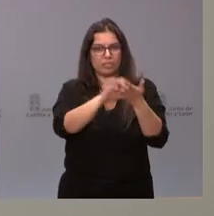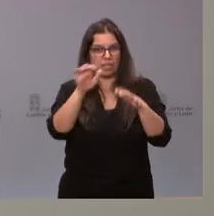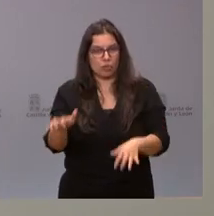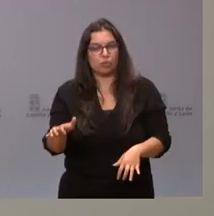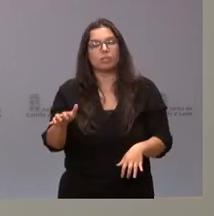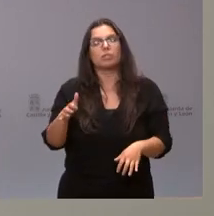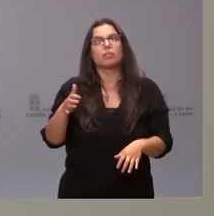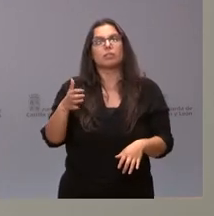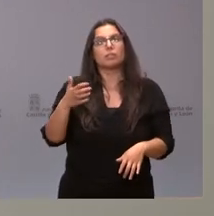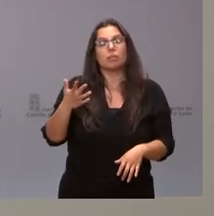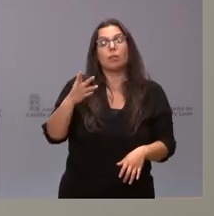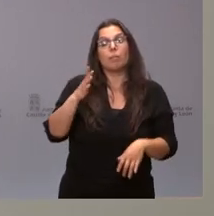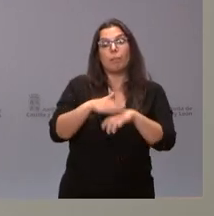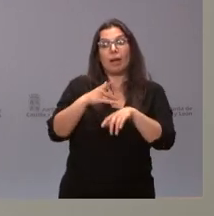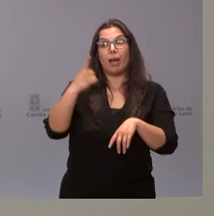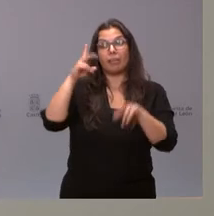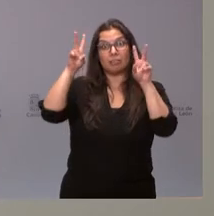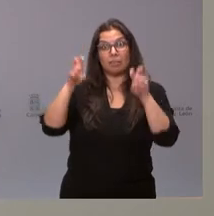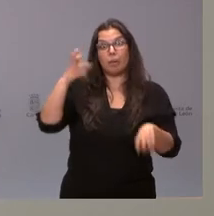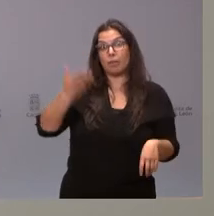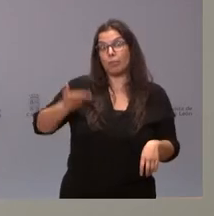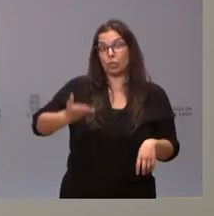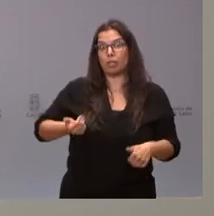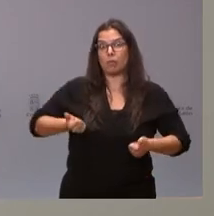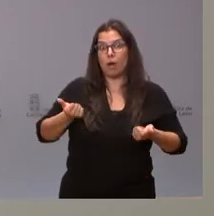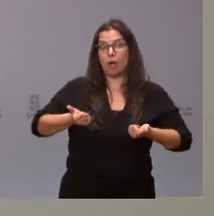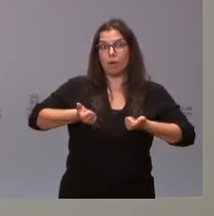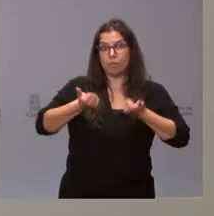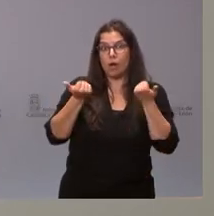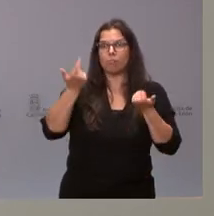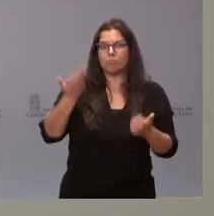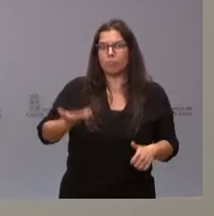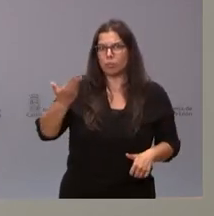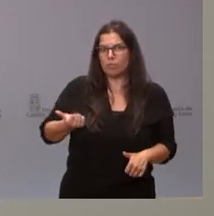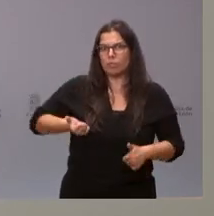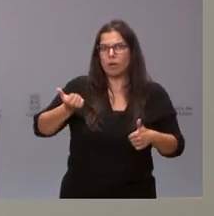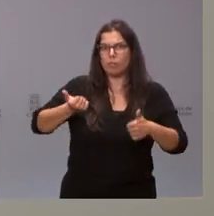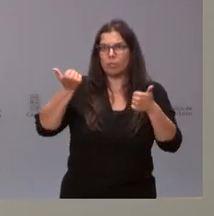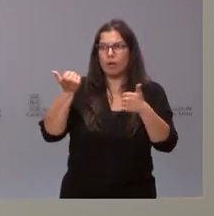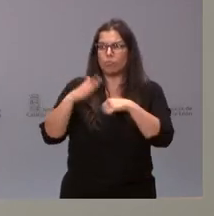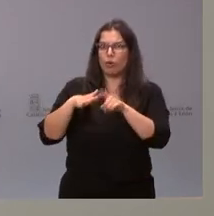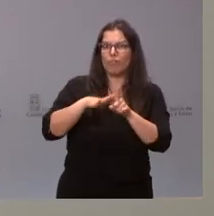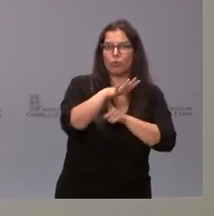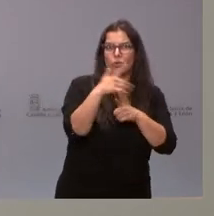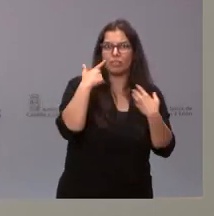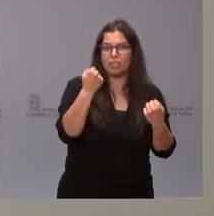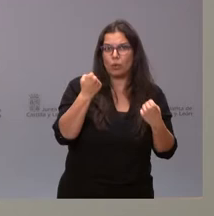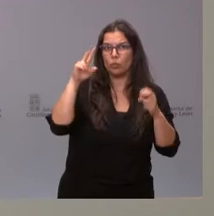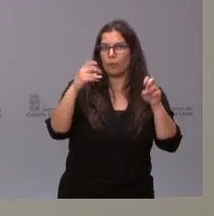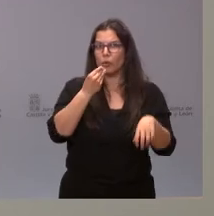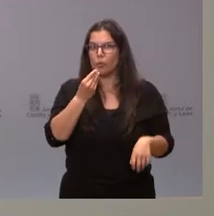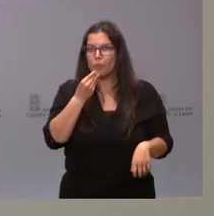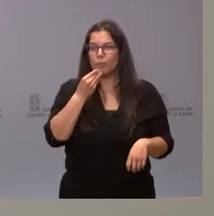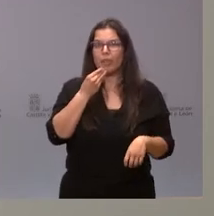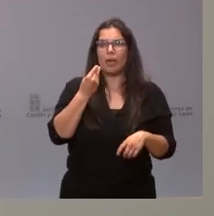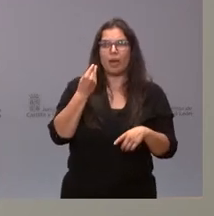va a permitir tener en cuenta un aspecto cada día más relevante y cada día más importante desde el punto de vista sanitario, como todo lo que tiene que ver con la nutrición y